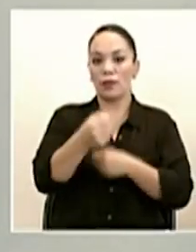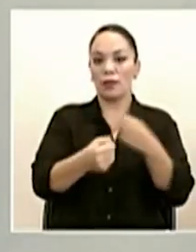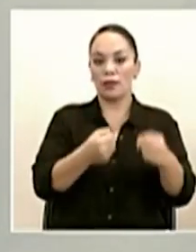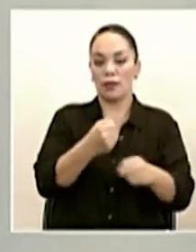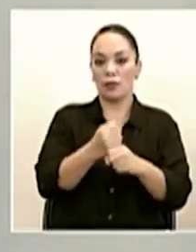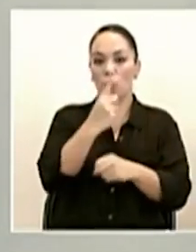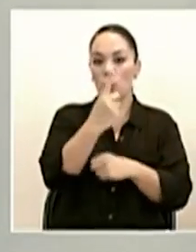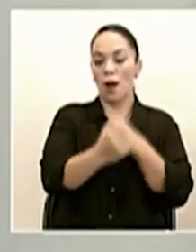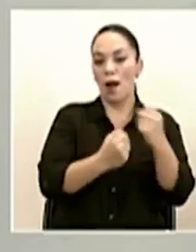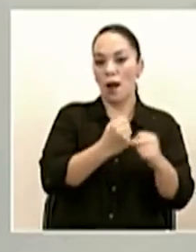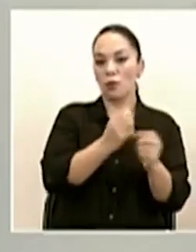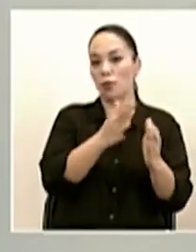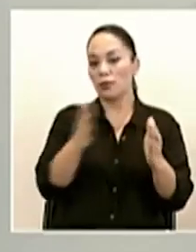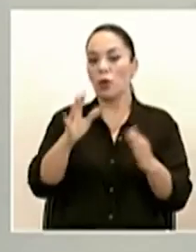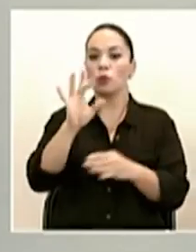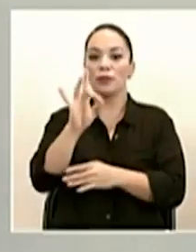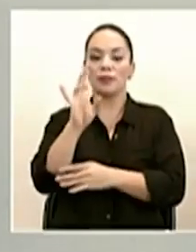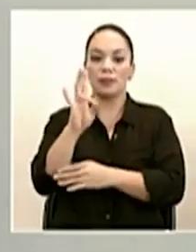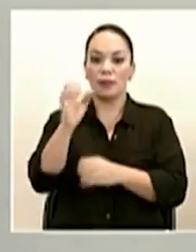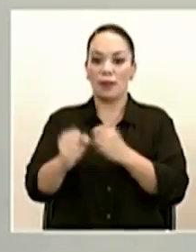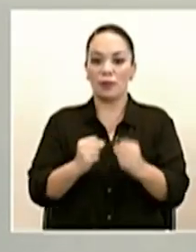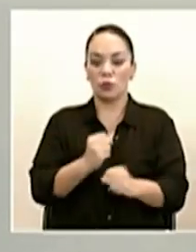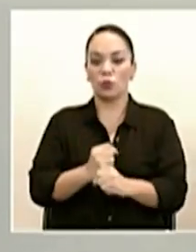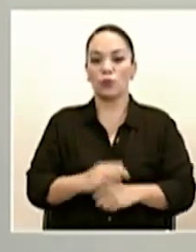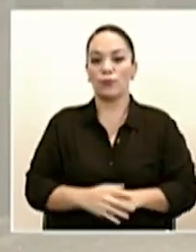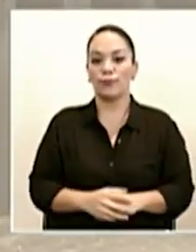que va desde el año hasta los 87 años.